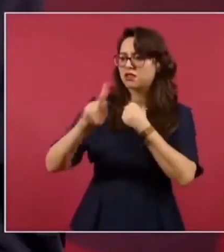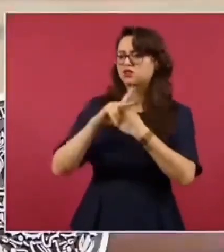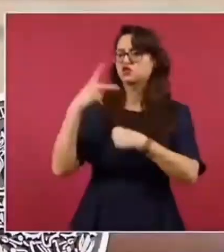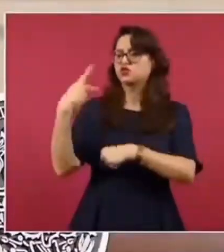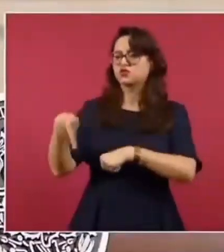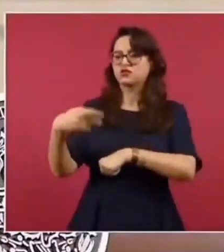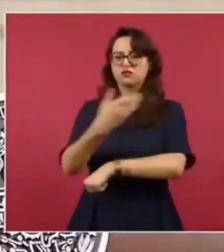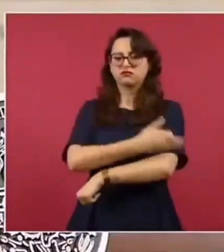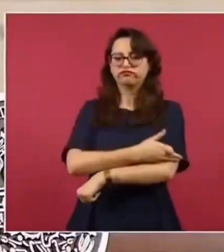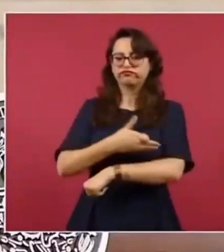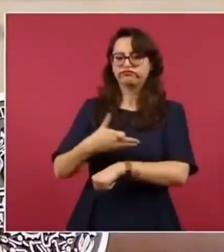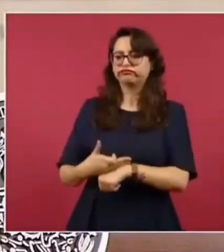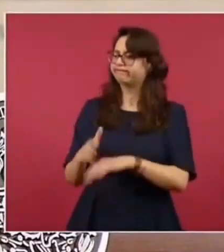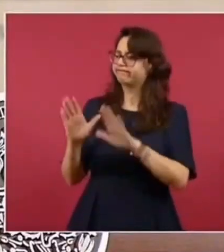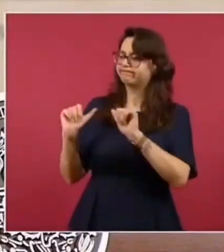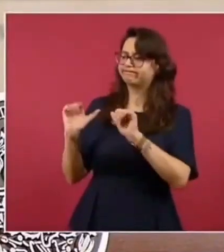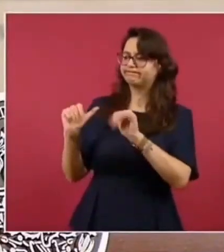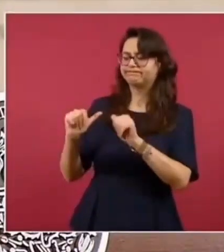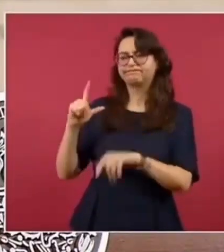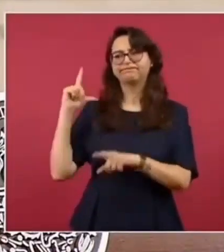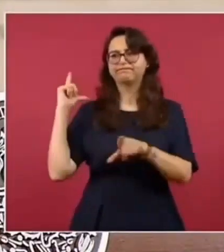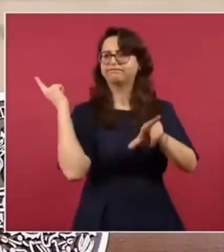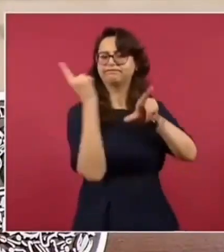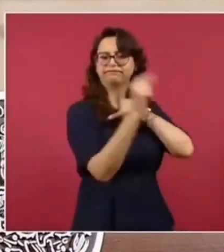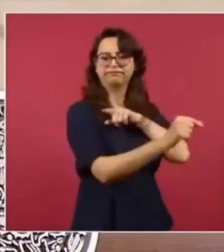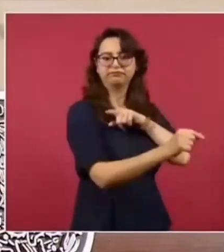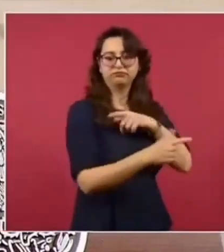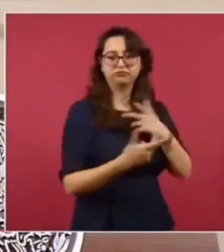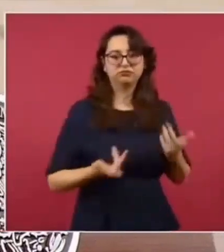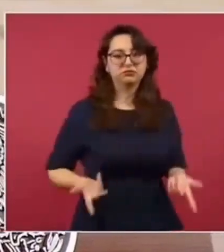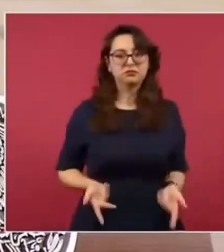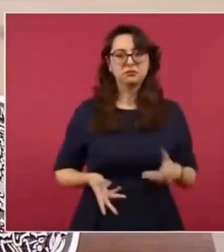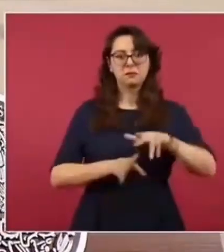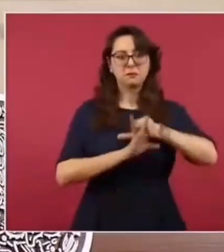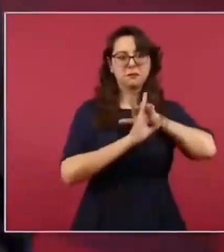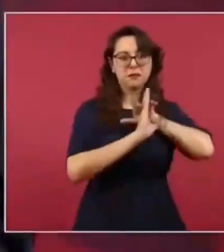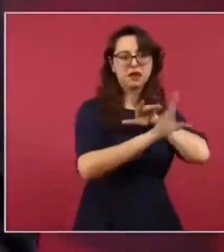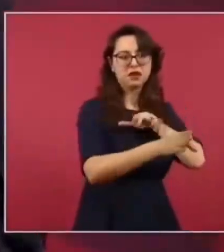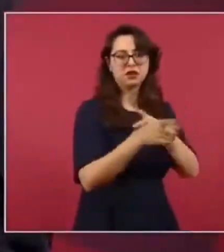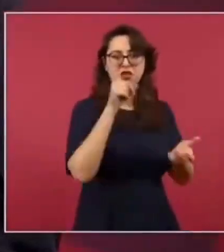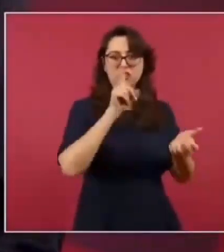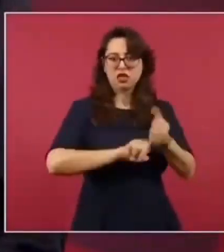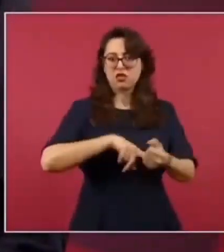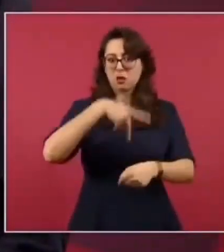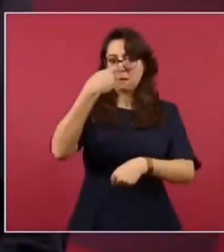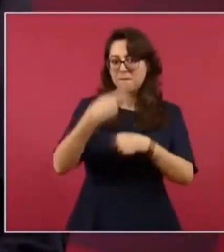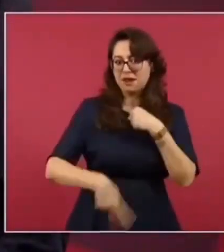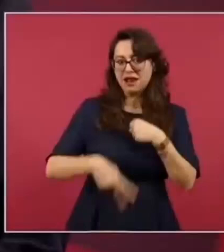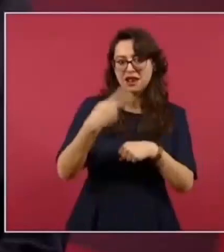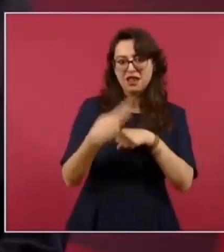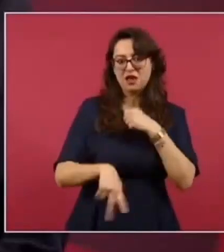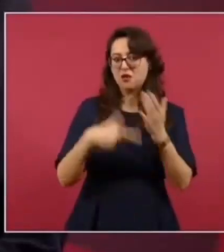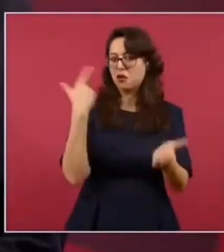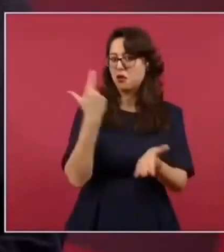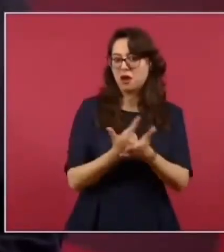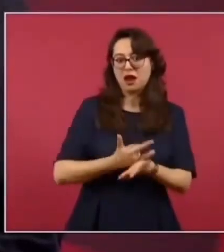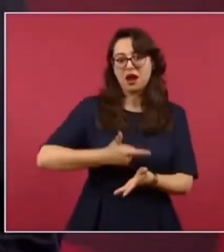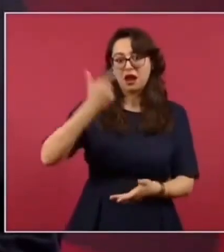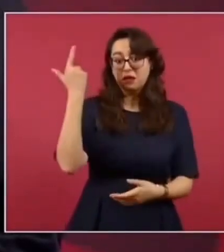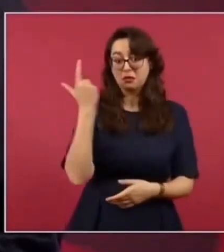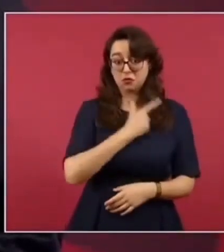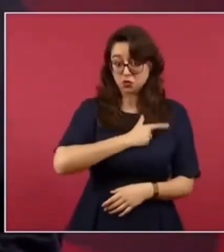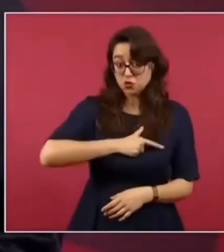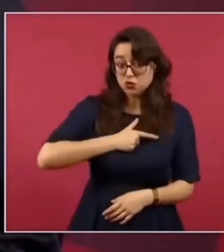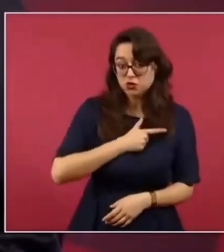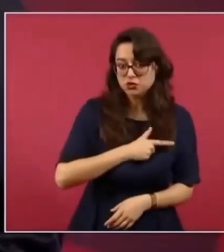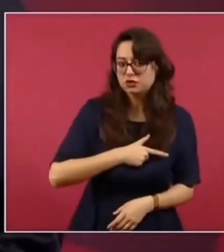corre riesgos por gusto, sino por